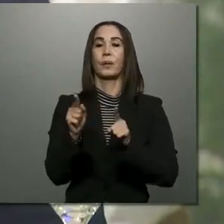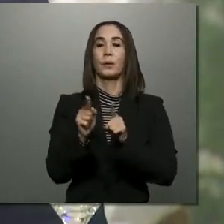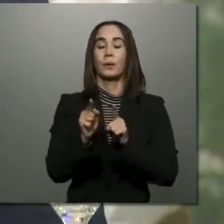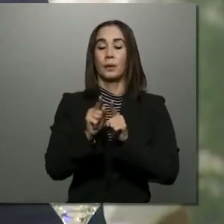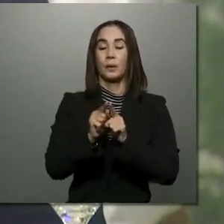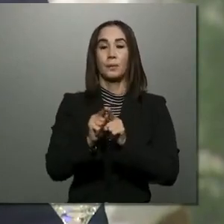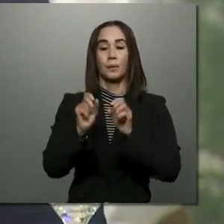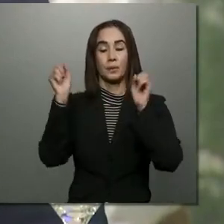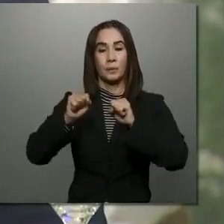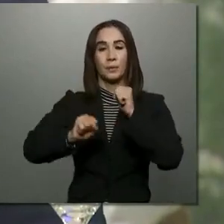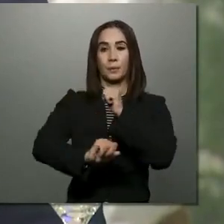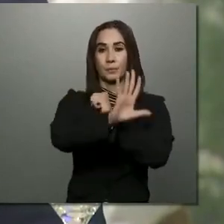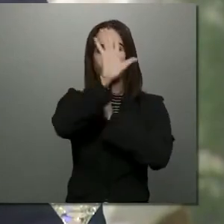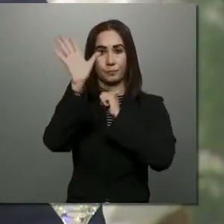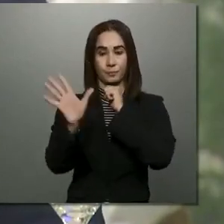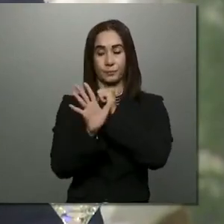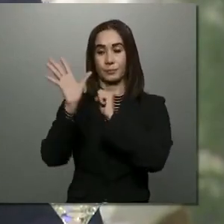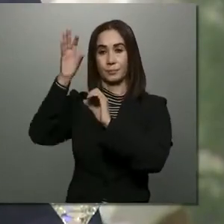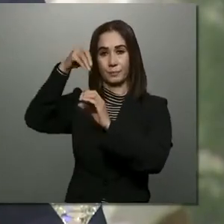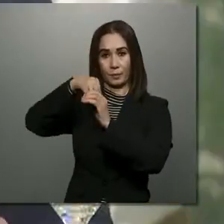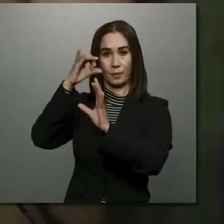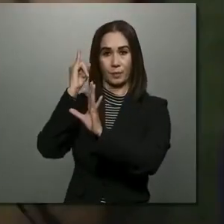transparencia a lo interno de la institución.